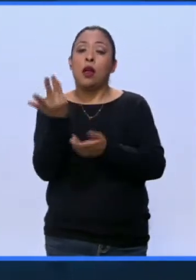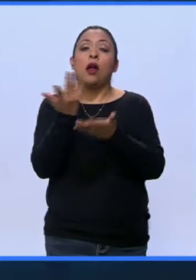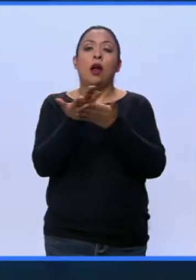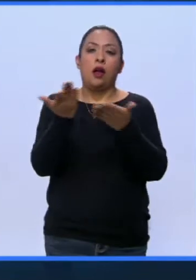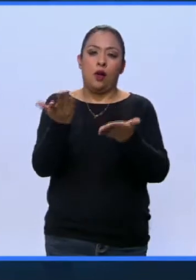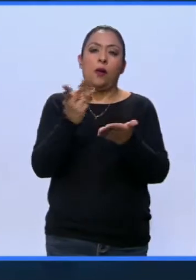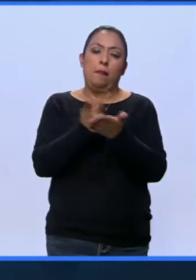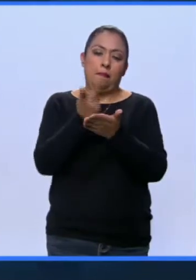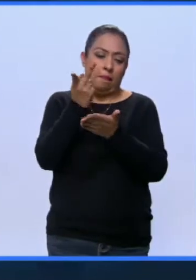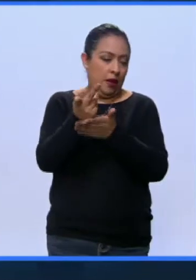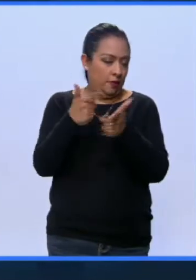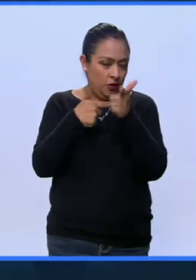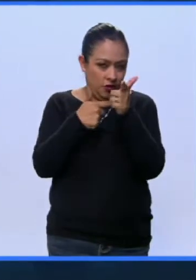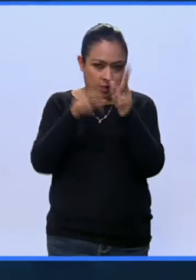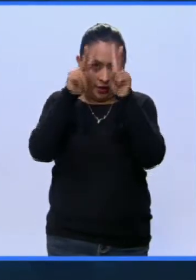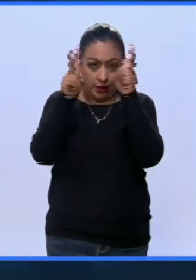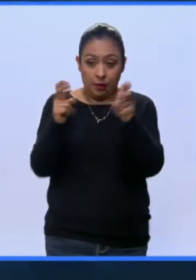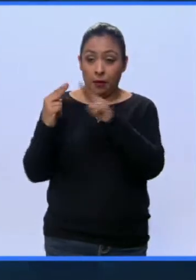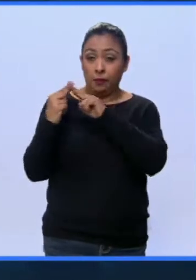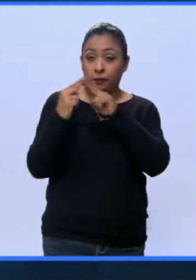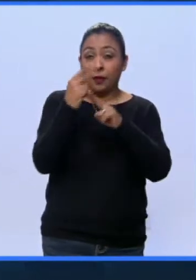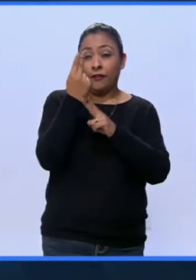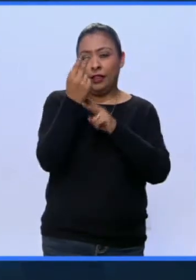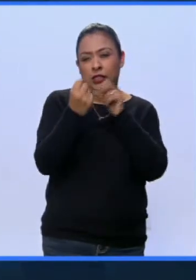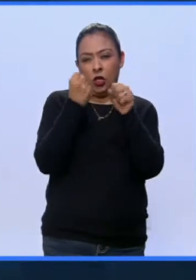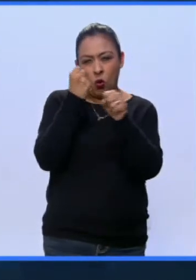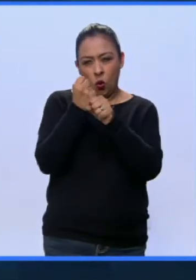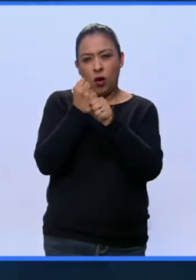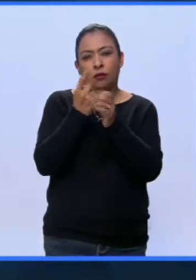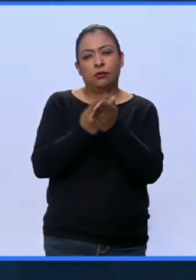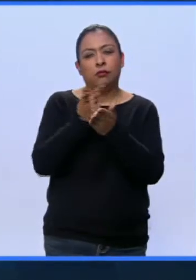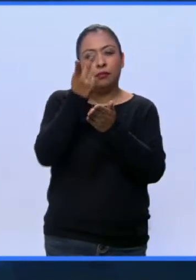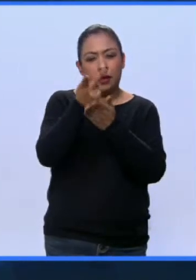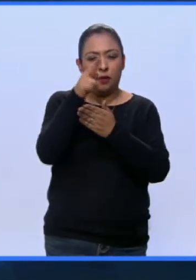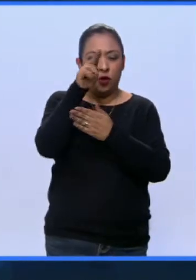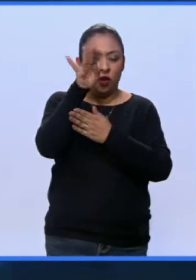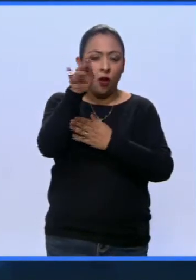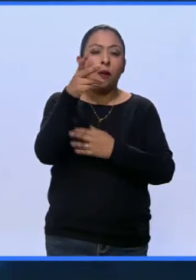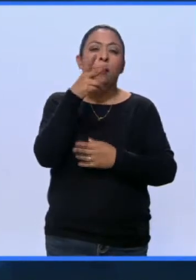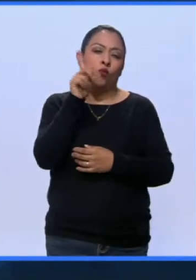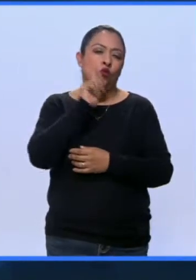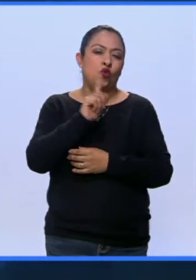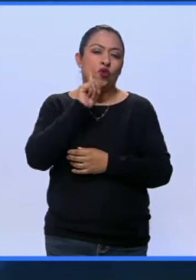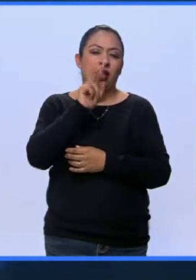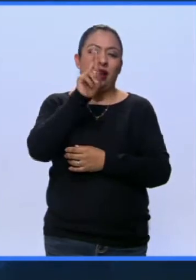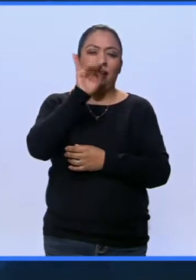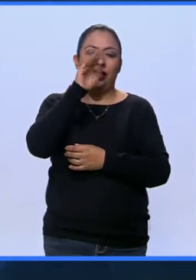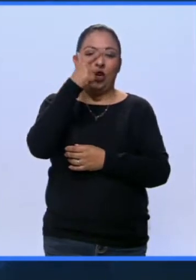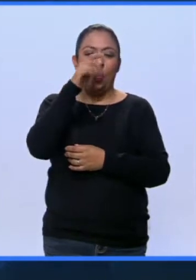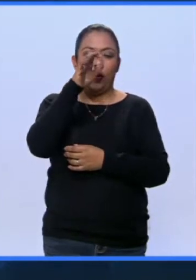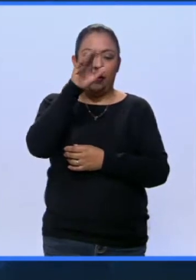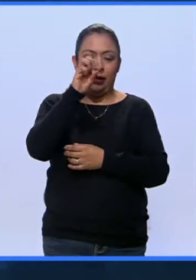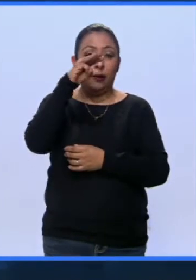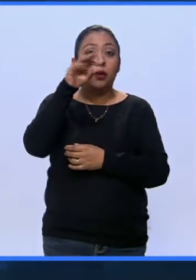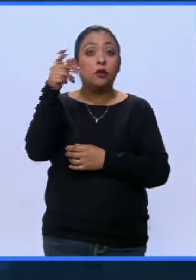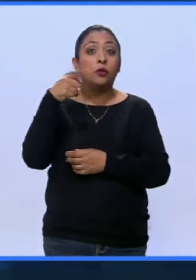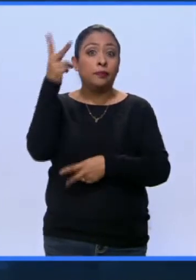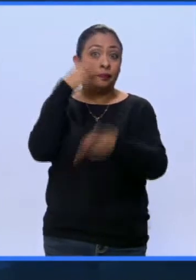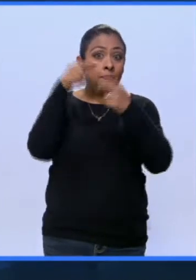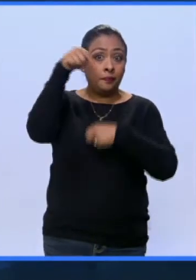este galardón. A 25 años de recibir el Nobel de la Paz, la embajadora de la UNESCO, Rigoberta Menchú, visitó a nuestro país.